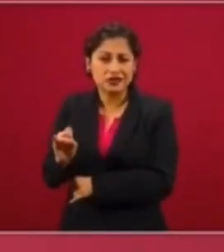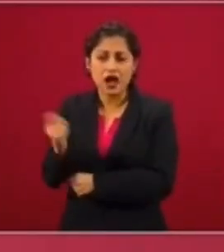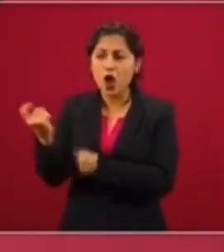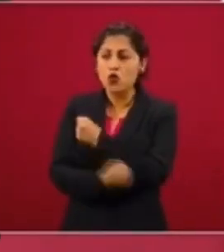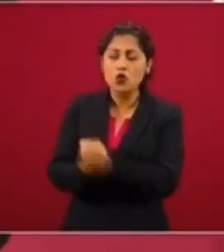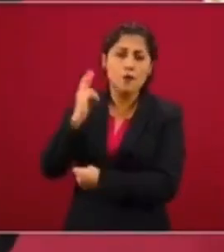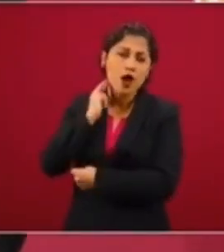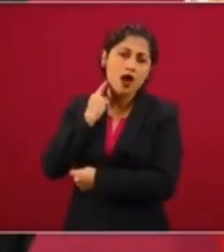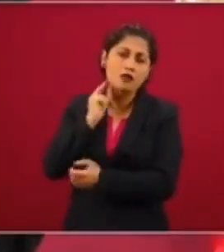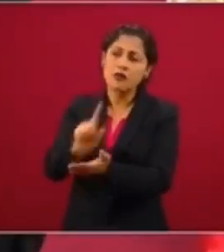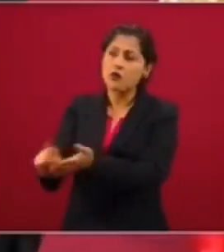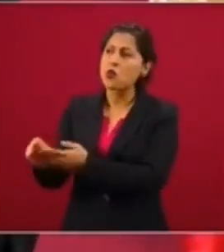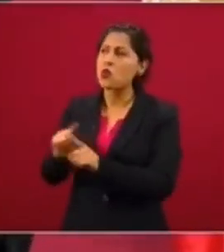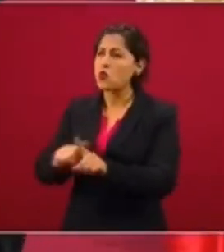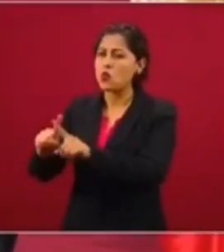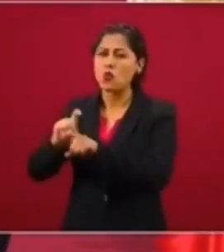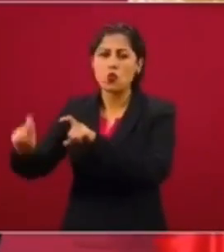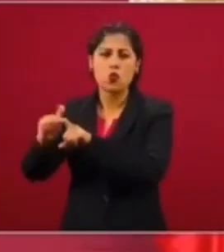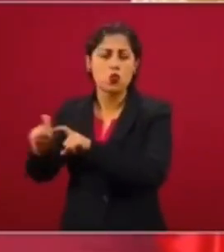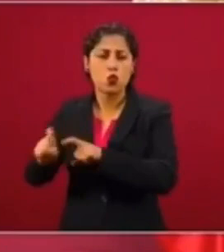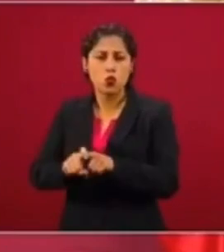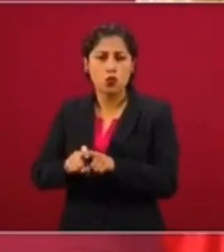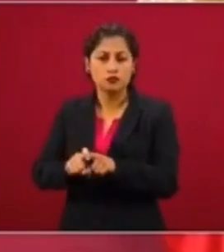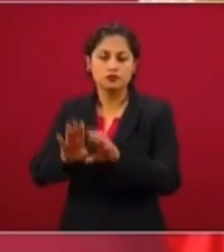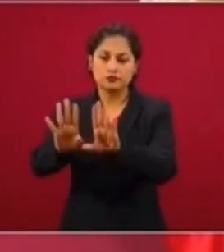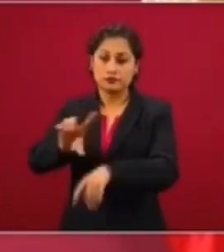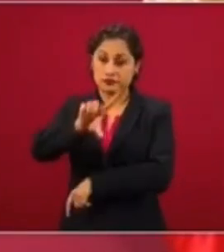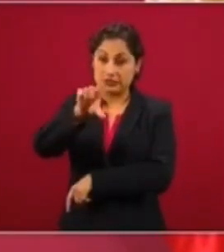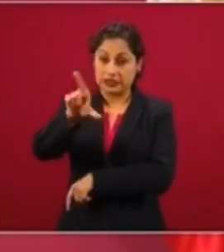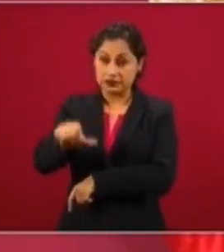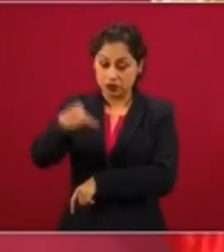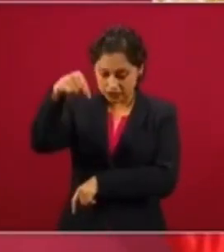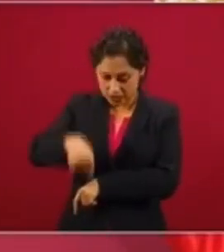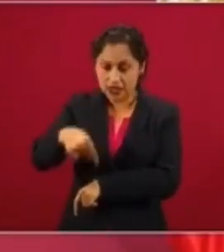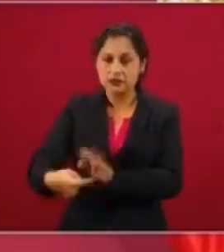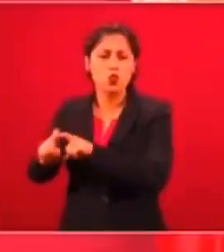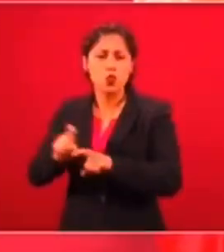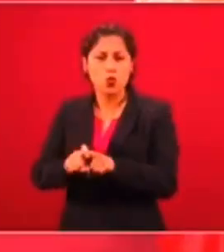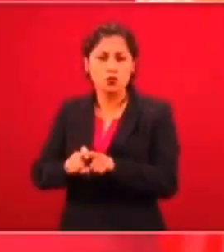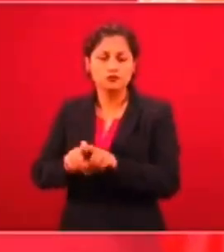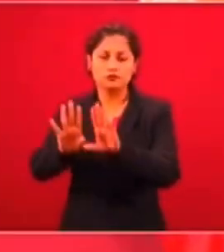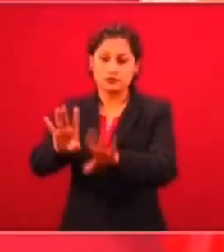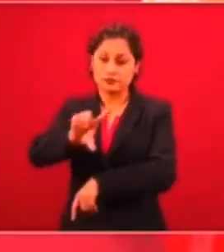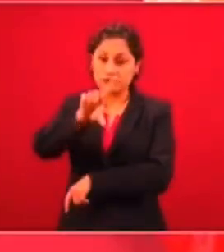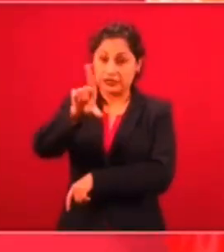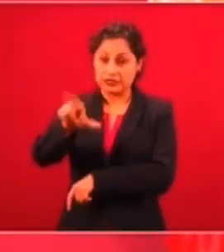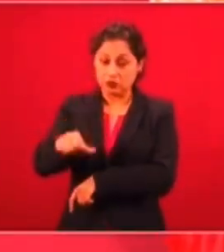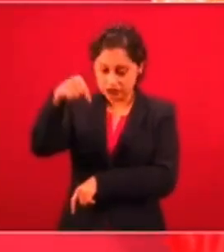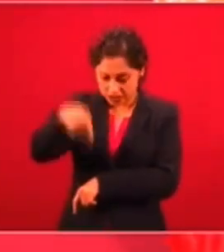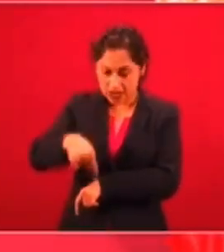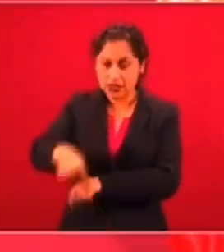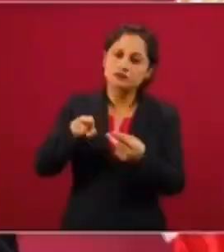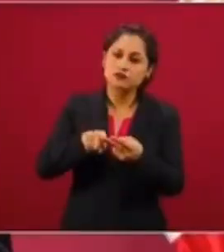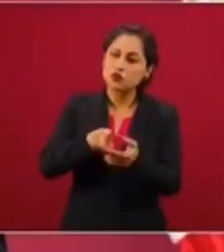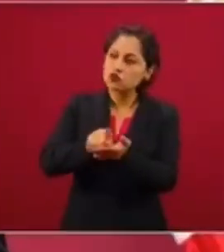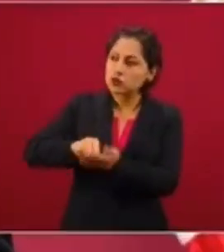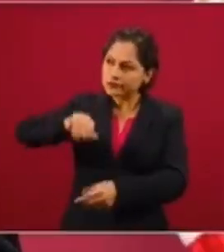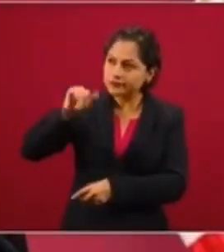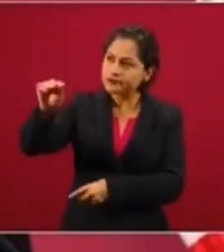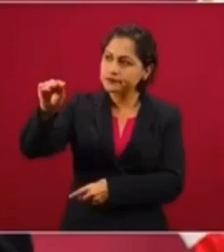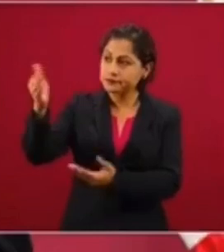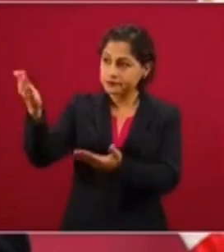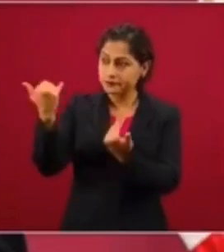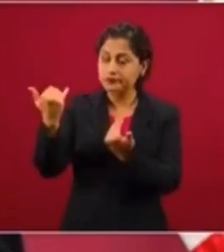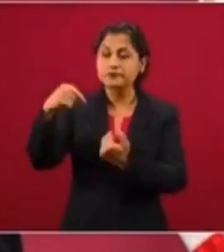Porque vamos a pedirle transparencia a Face, al Twitter, a Face, al Twitter, que